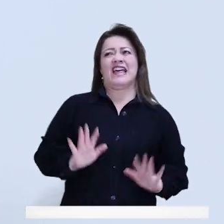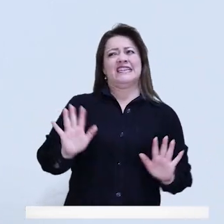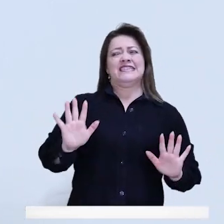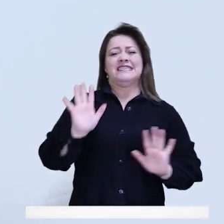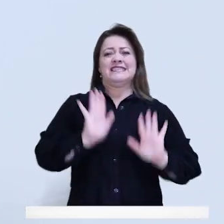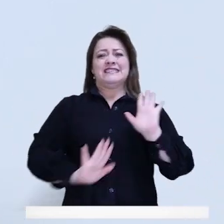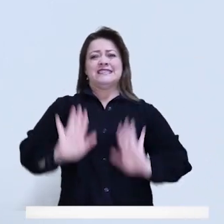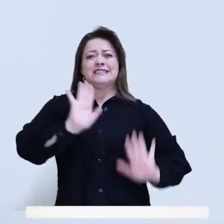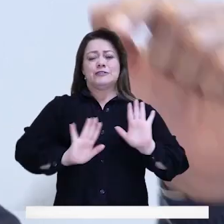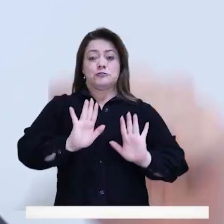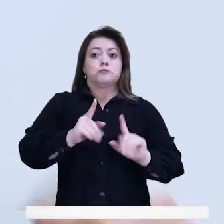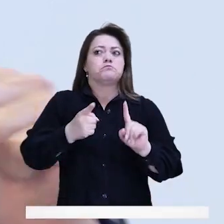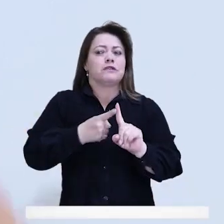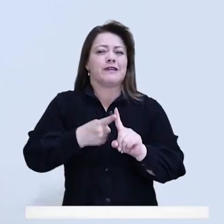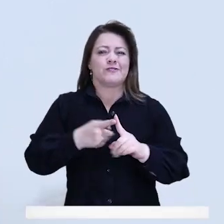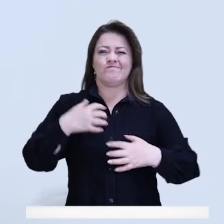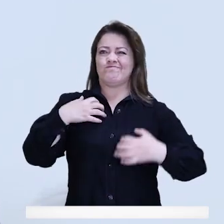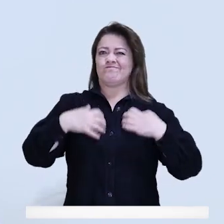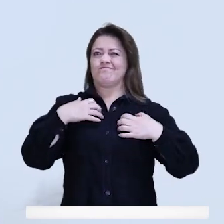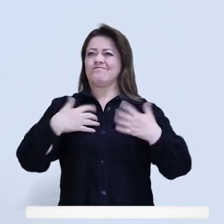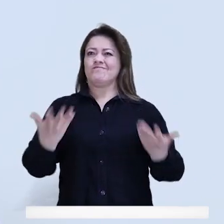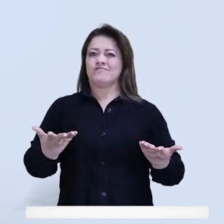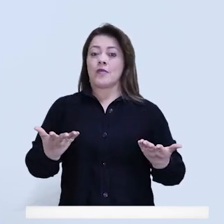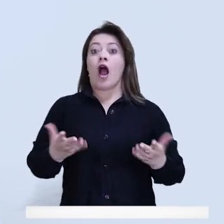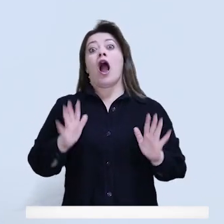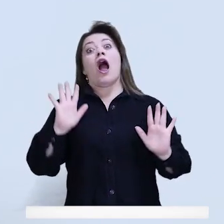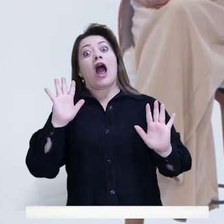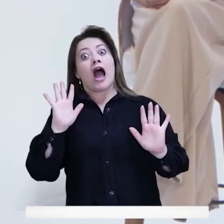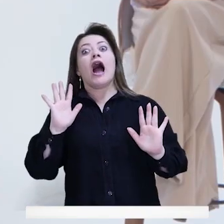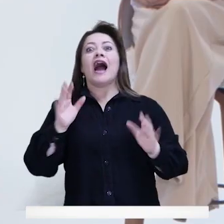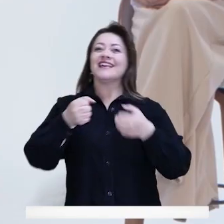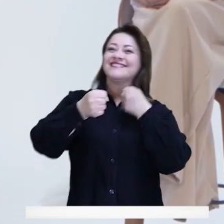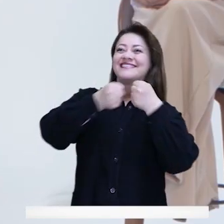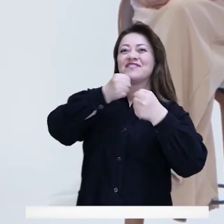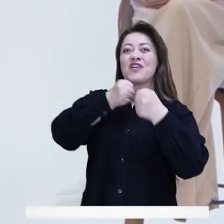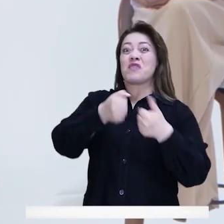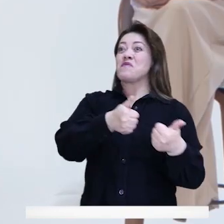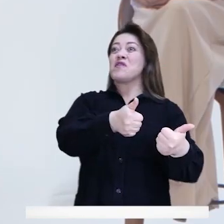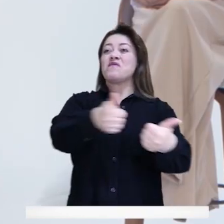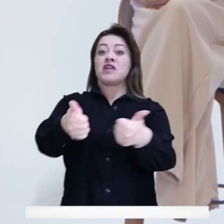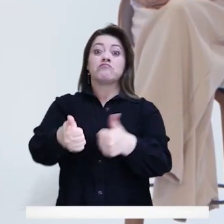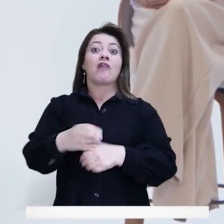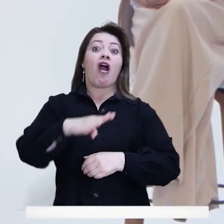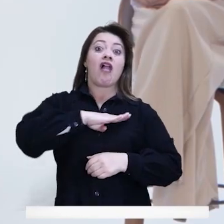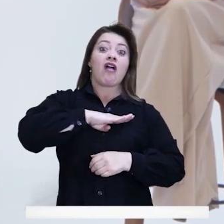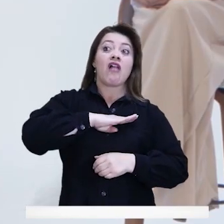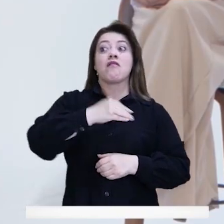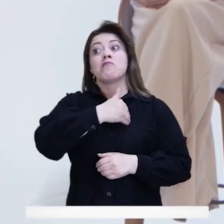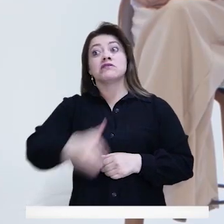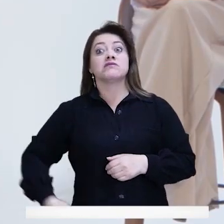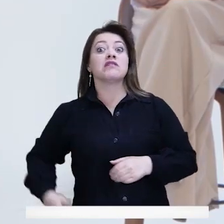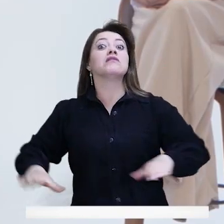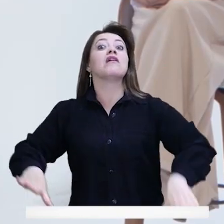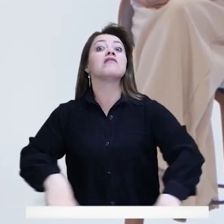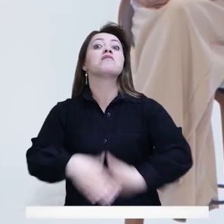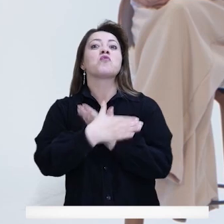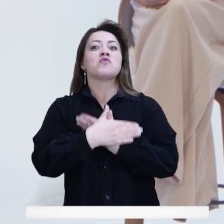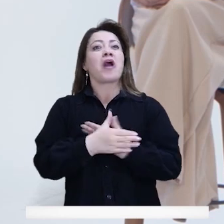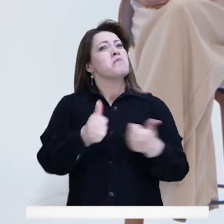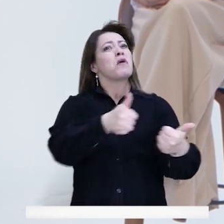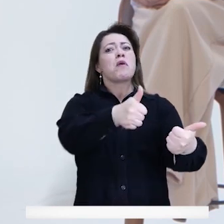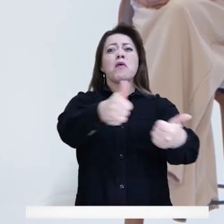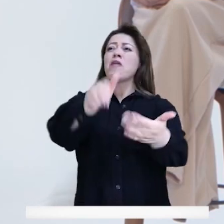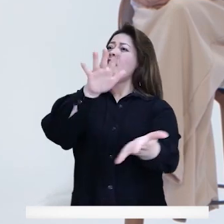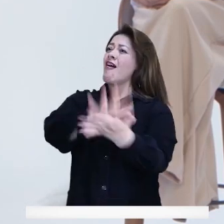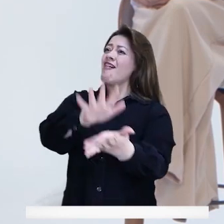sean reales. Entonces, esa es la primera inquietud que tenemos que hacernos. Es muy bonito pararse a hacer ruedas de prensa, como la alcaldesa y el presidente de la